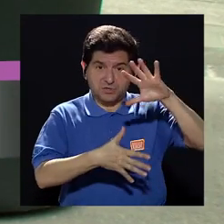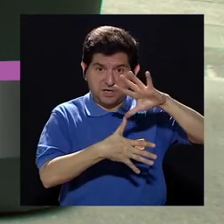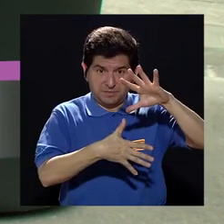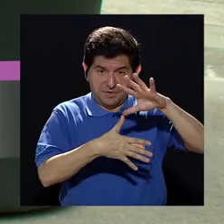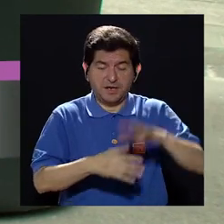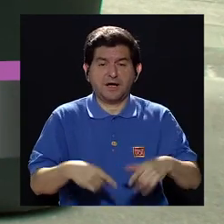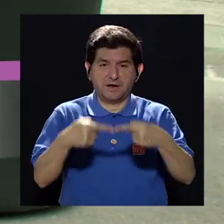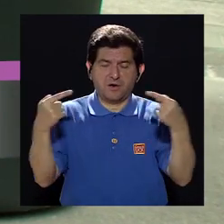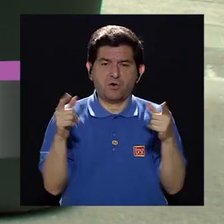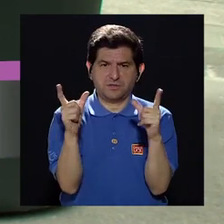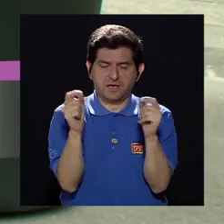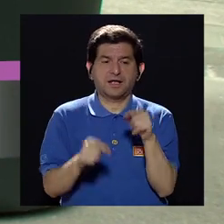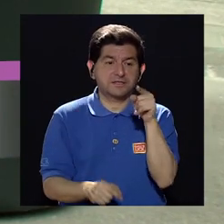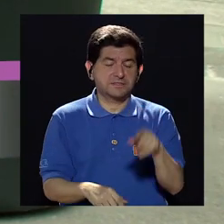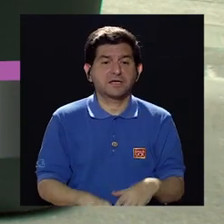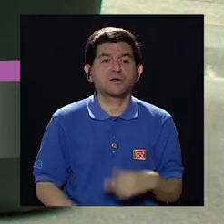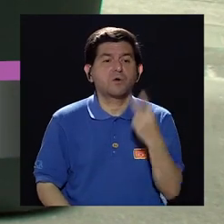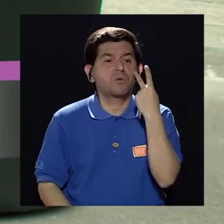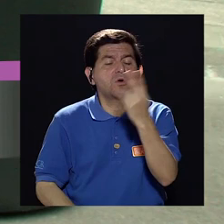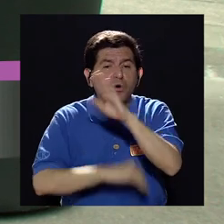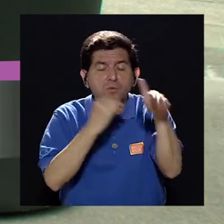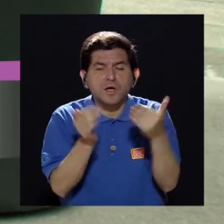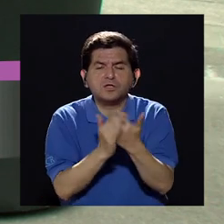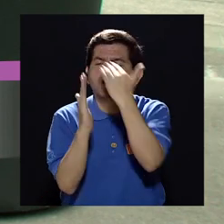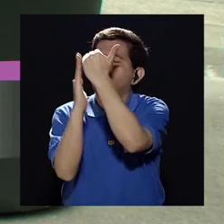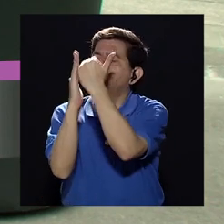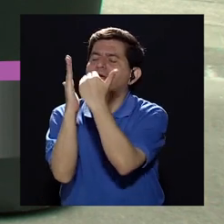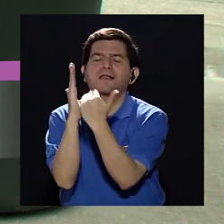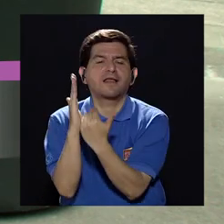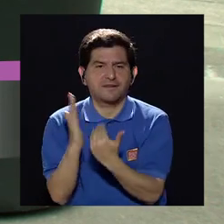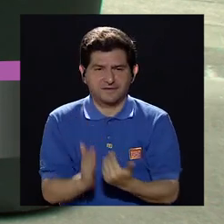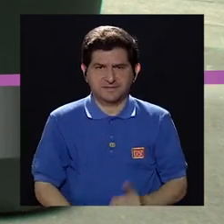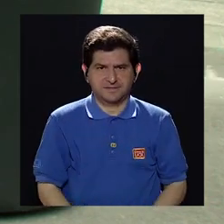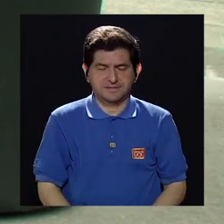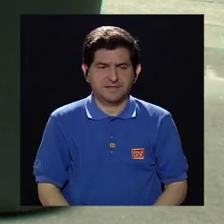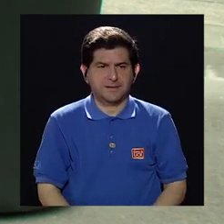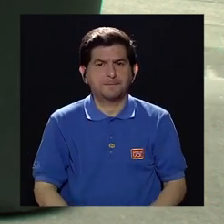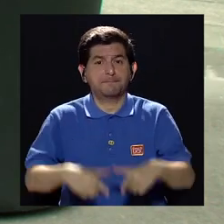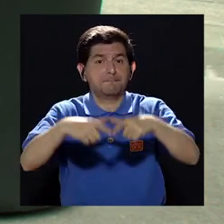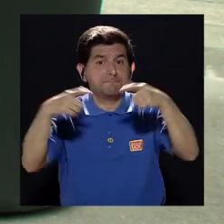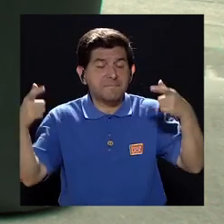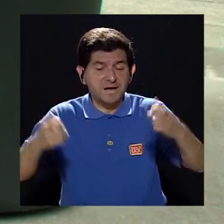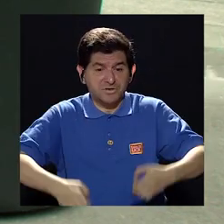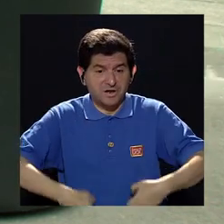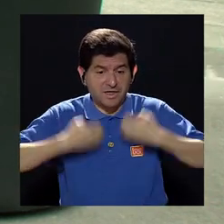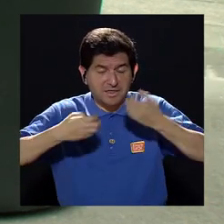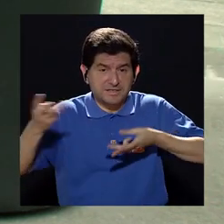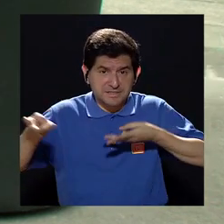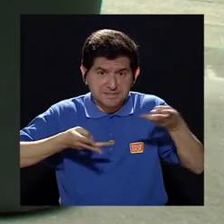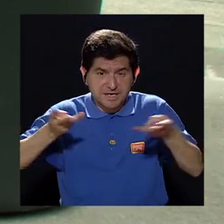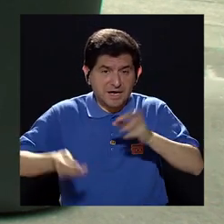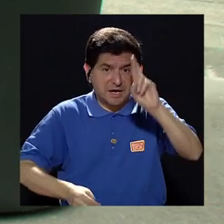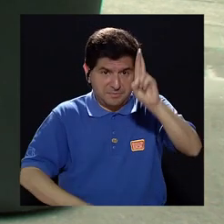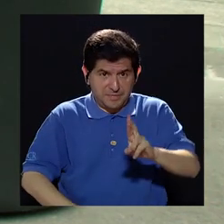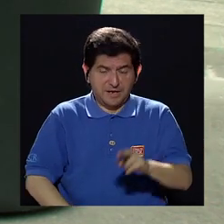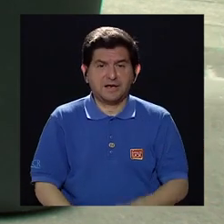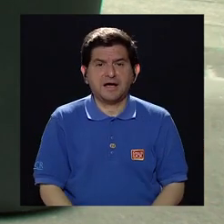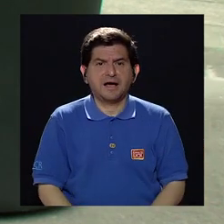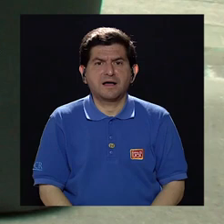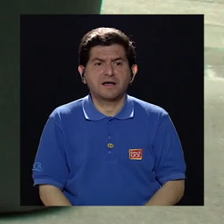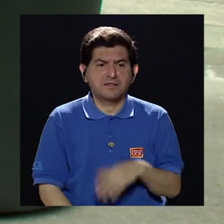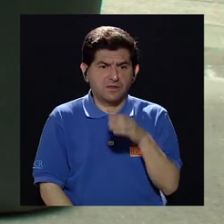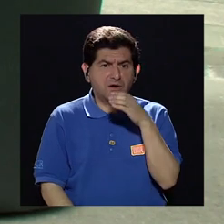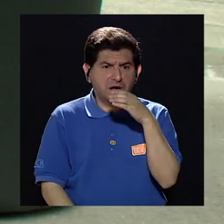Incluso uno puede ingresar a estas páginas y ver toda la lista. La mayoría de los que hay en el mercado costarricense